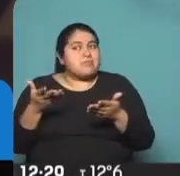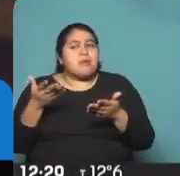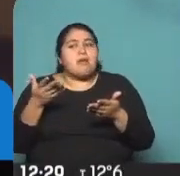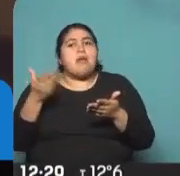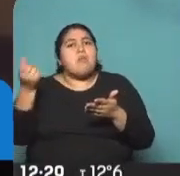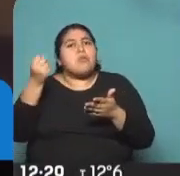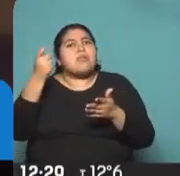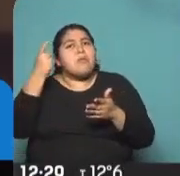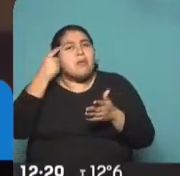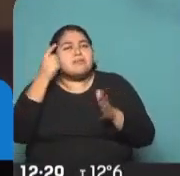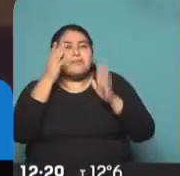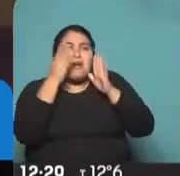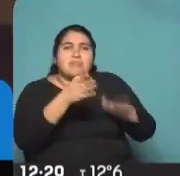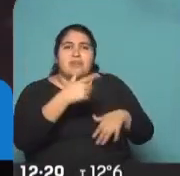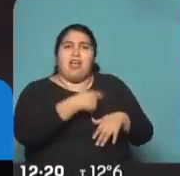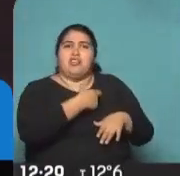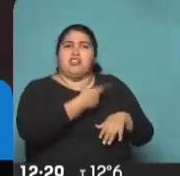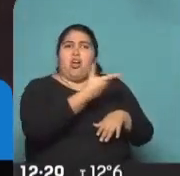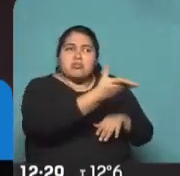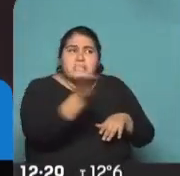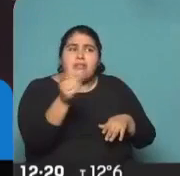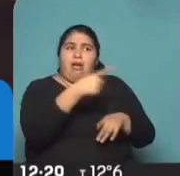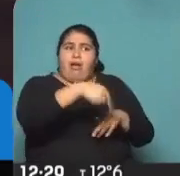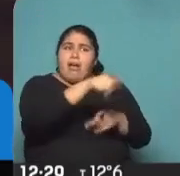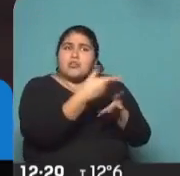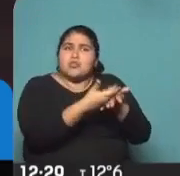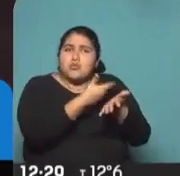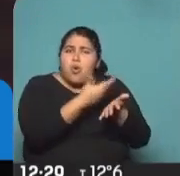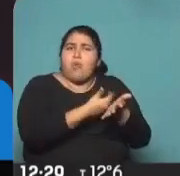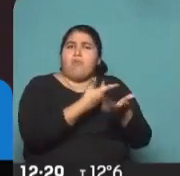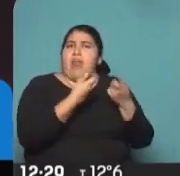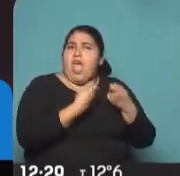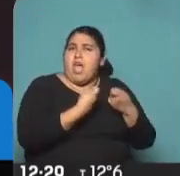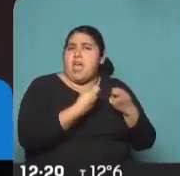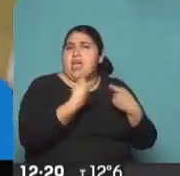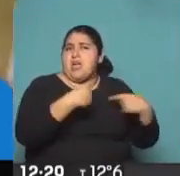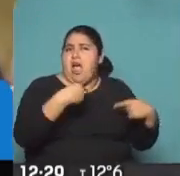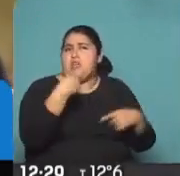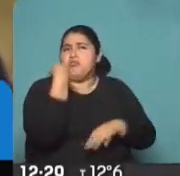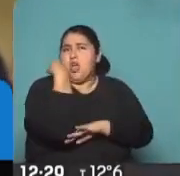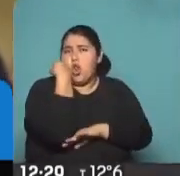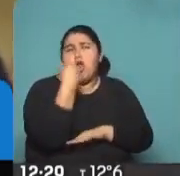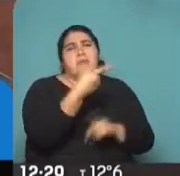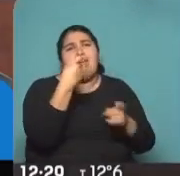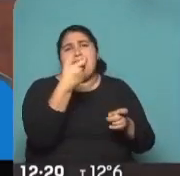que está sufriendo las cuestiones económicas y que necesita respuestas en lo inmediato.